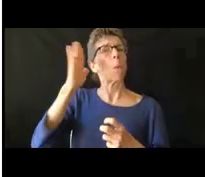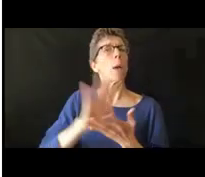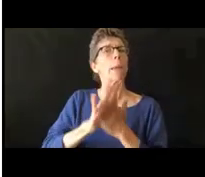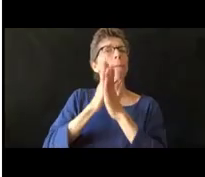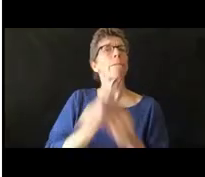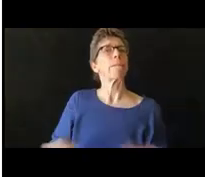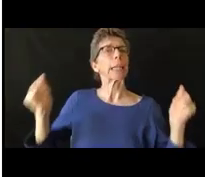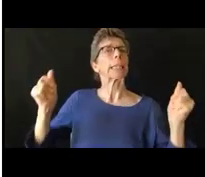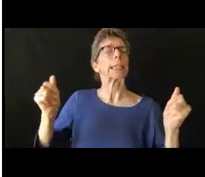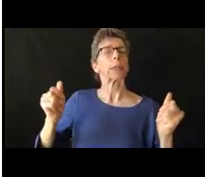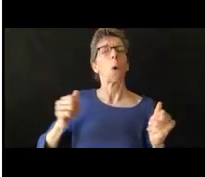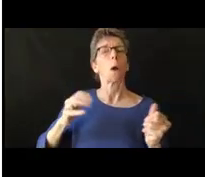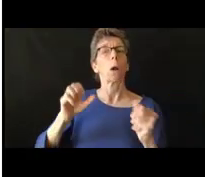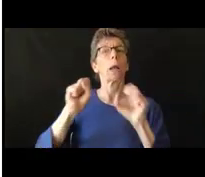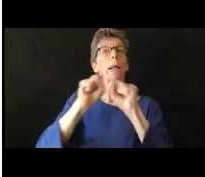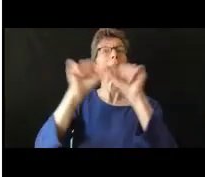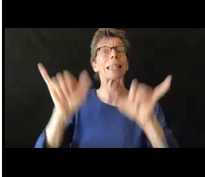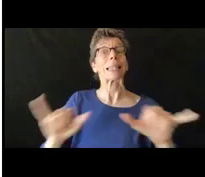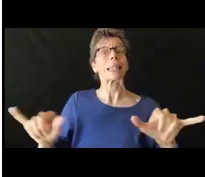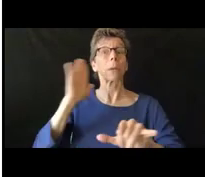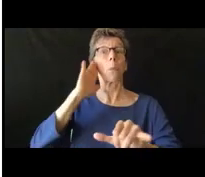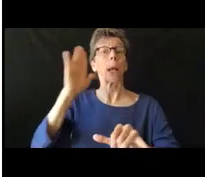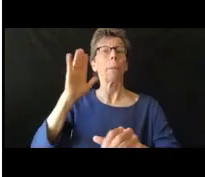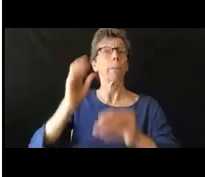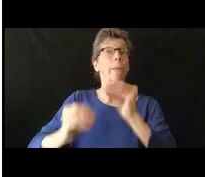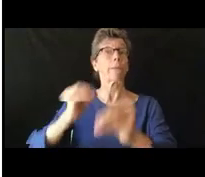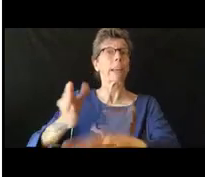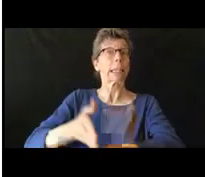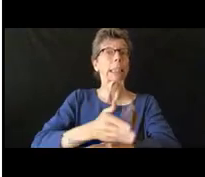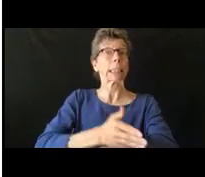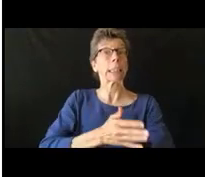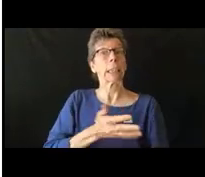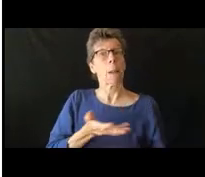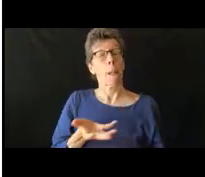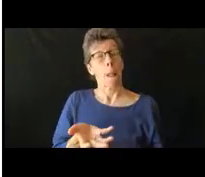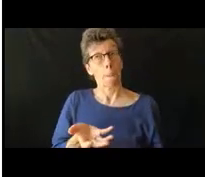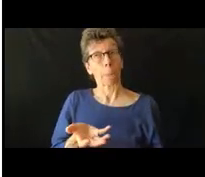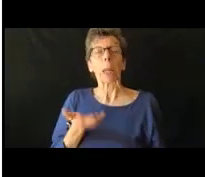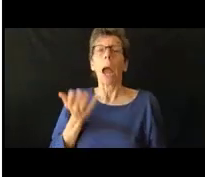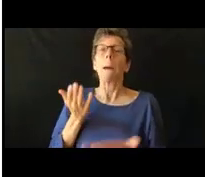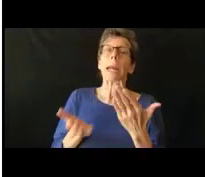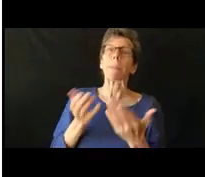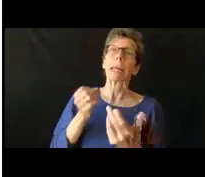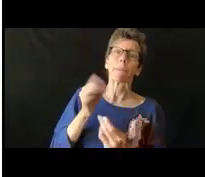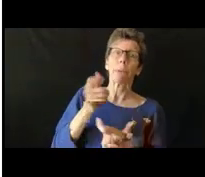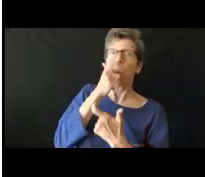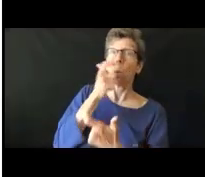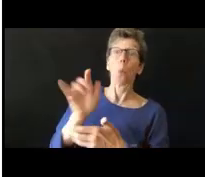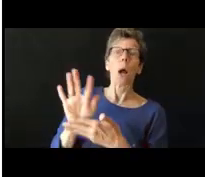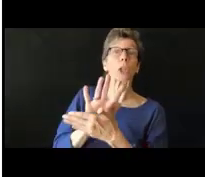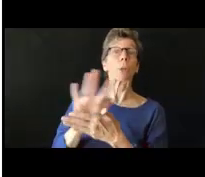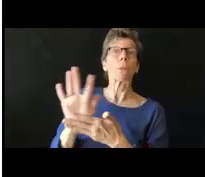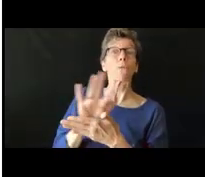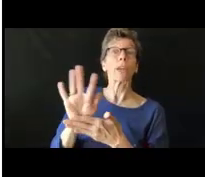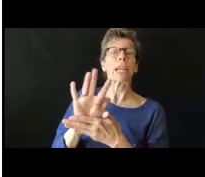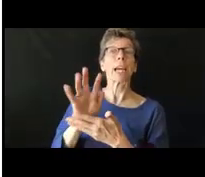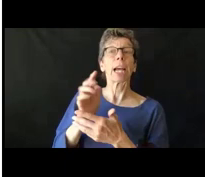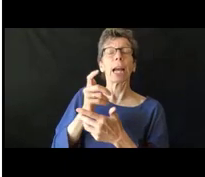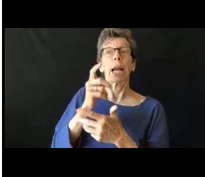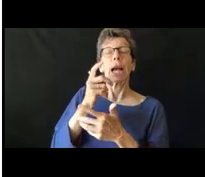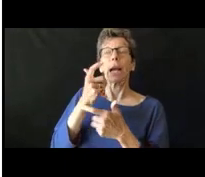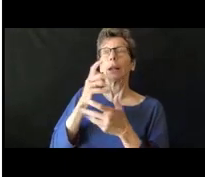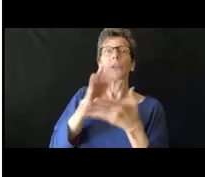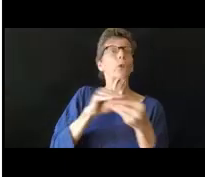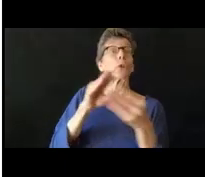sistema. Desafortunadamente, aun cuando ocurre en las películas y todo ocurre en dos horas en una película,